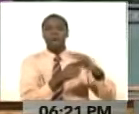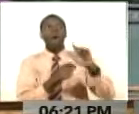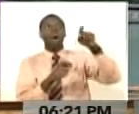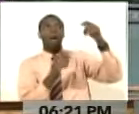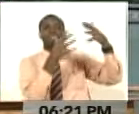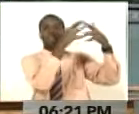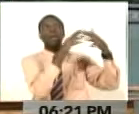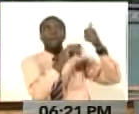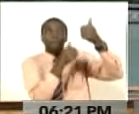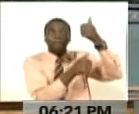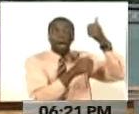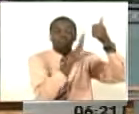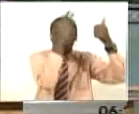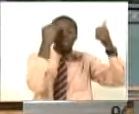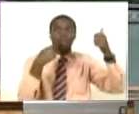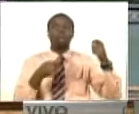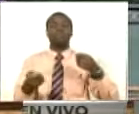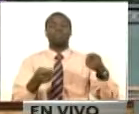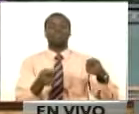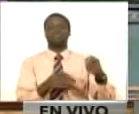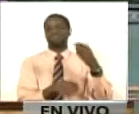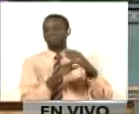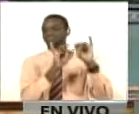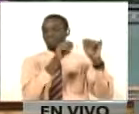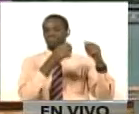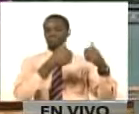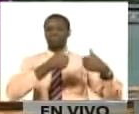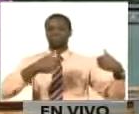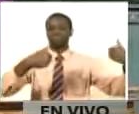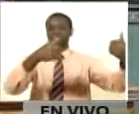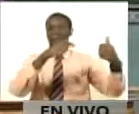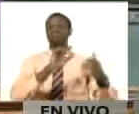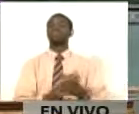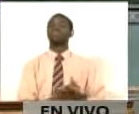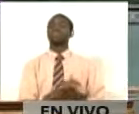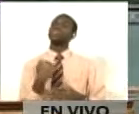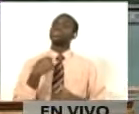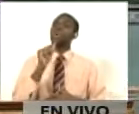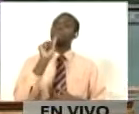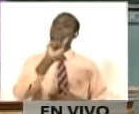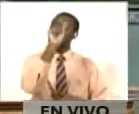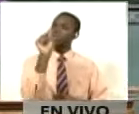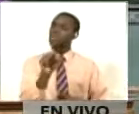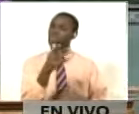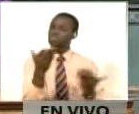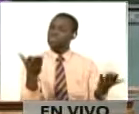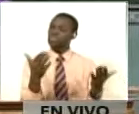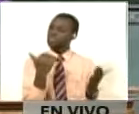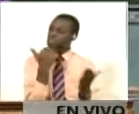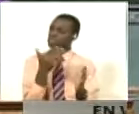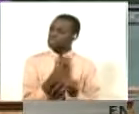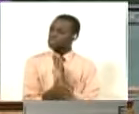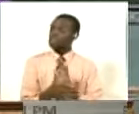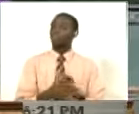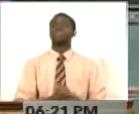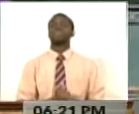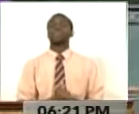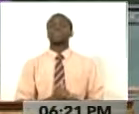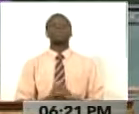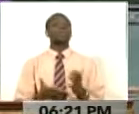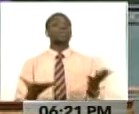intereses estadounidenses. Yo me pregunto cuando vamos